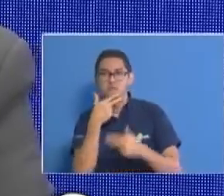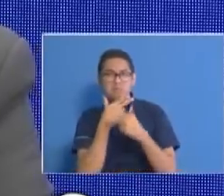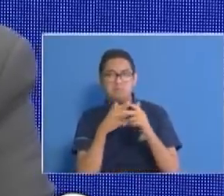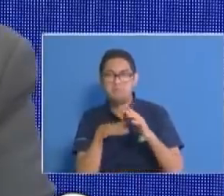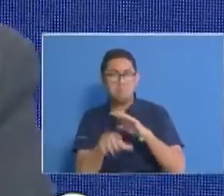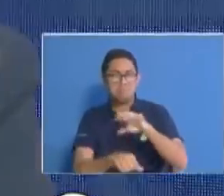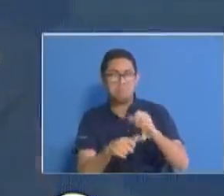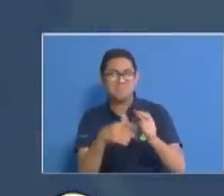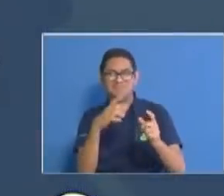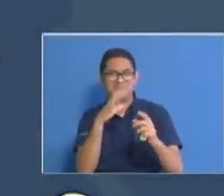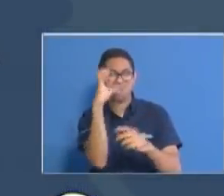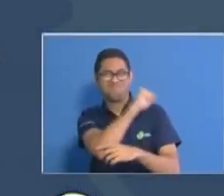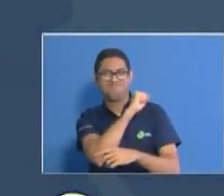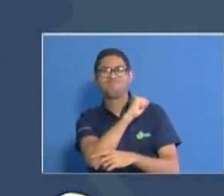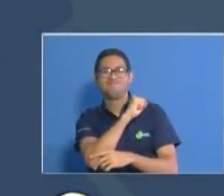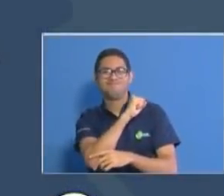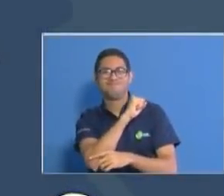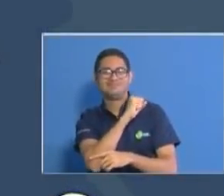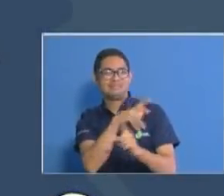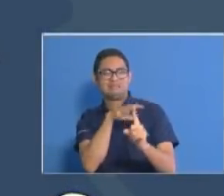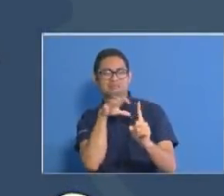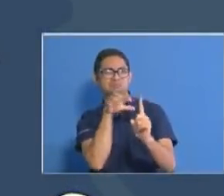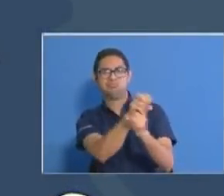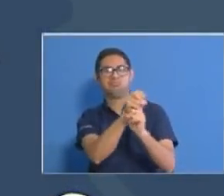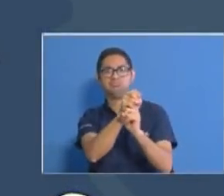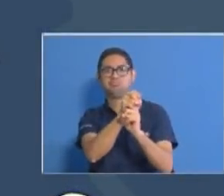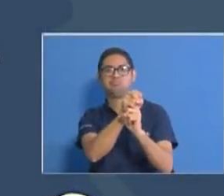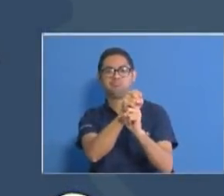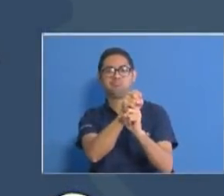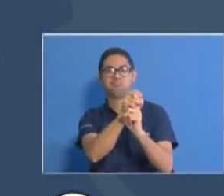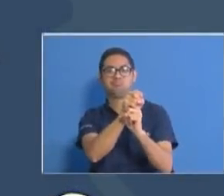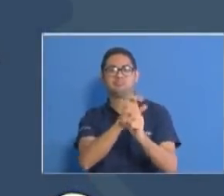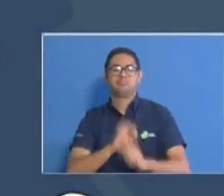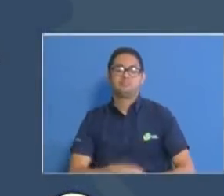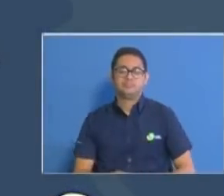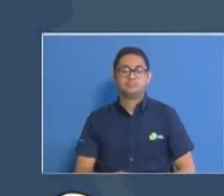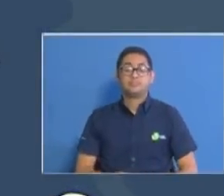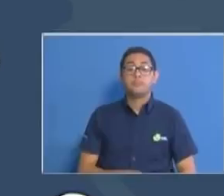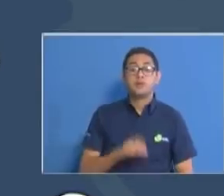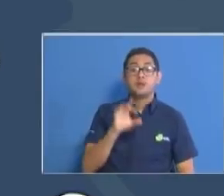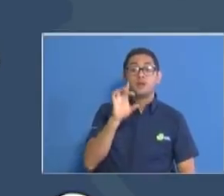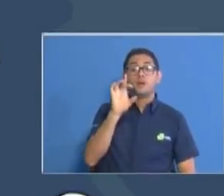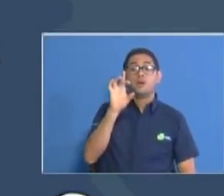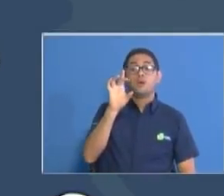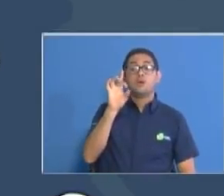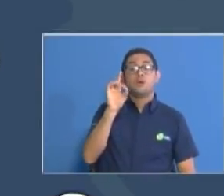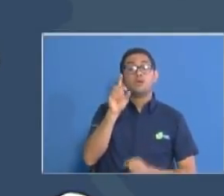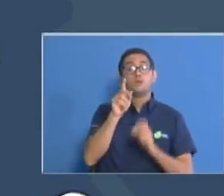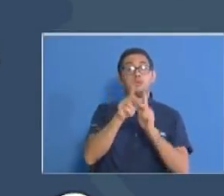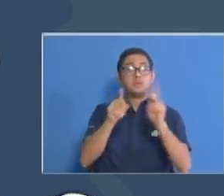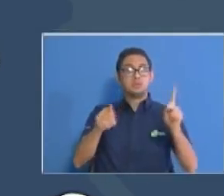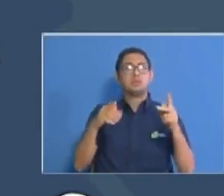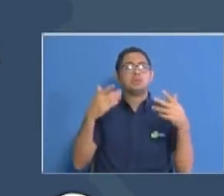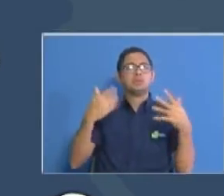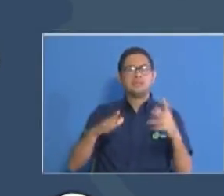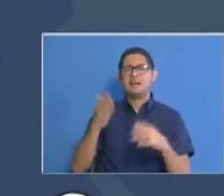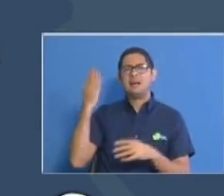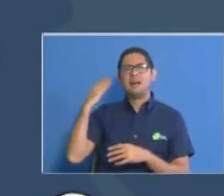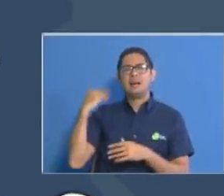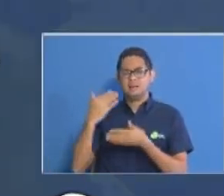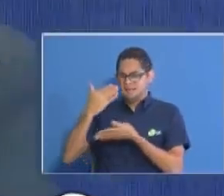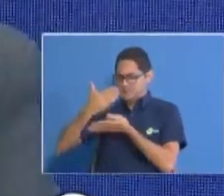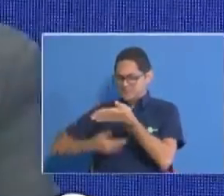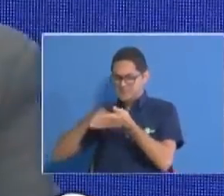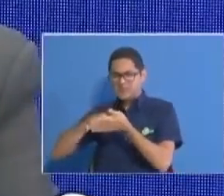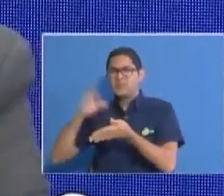es decir mientras cometían el delito y ocho de ellas con oficios pendientes de